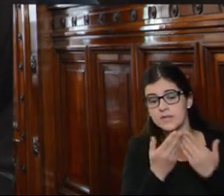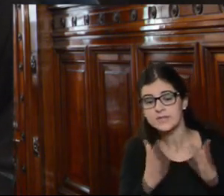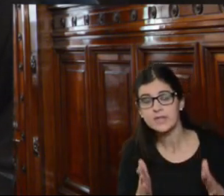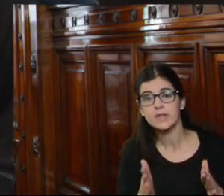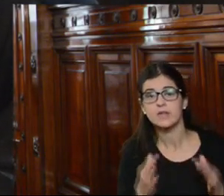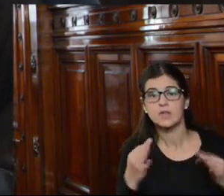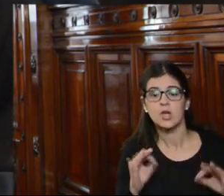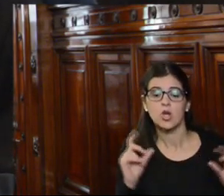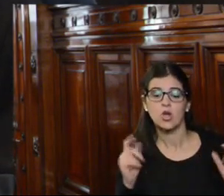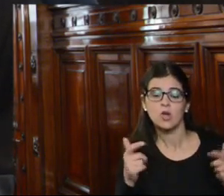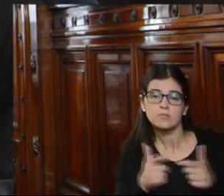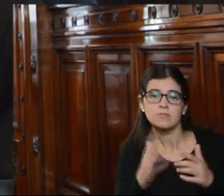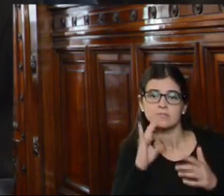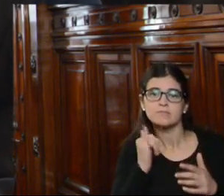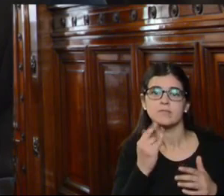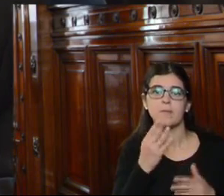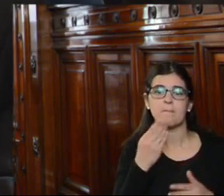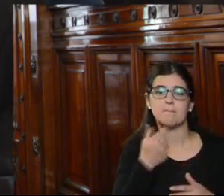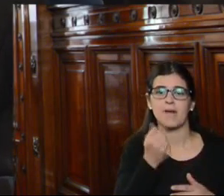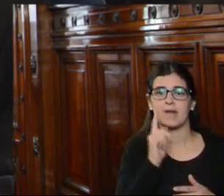al comisionado Luis Ernesto Barras